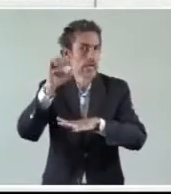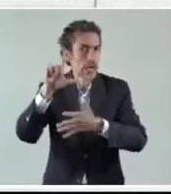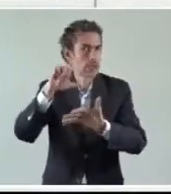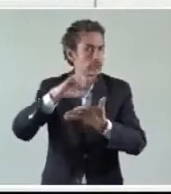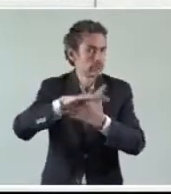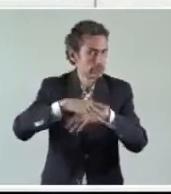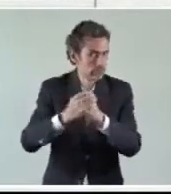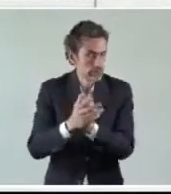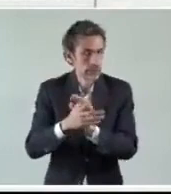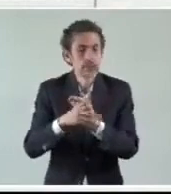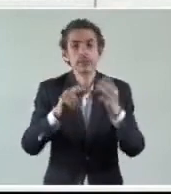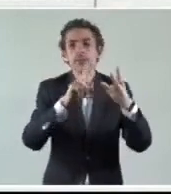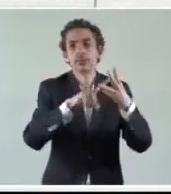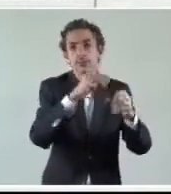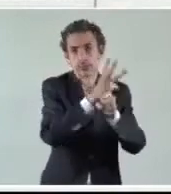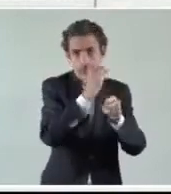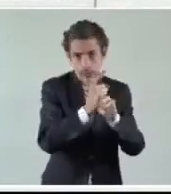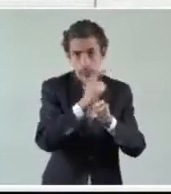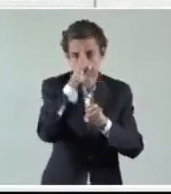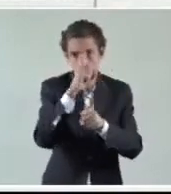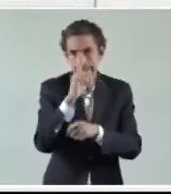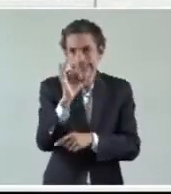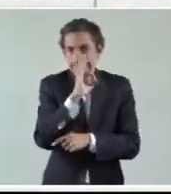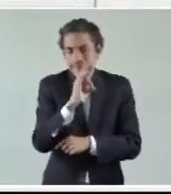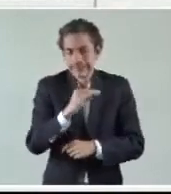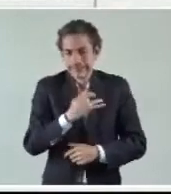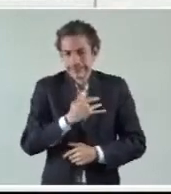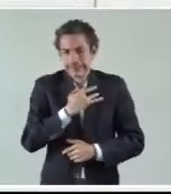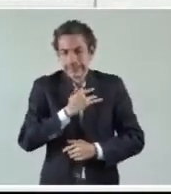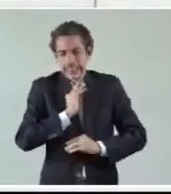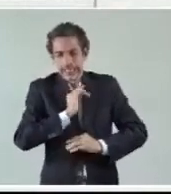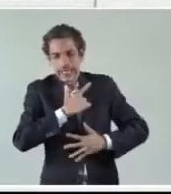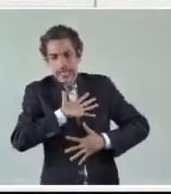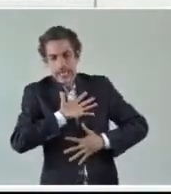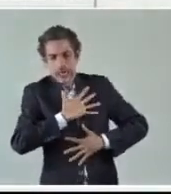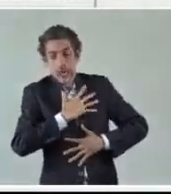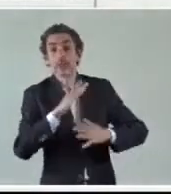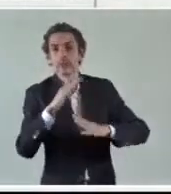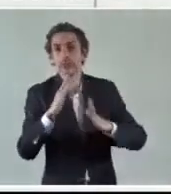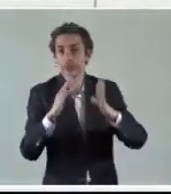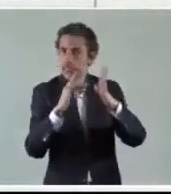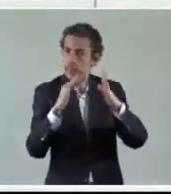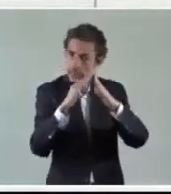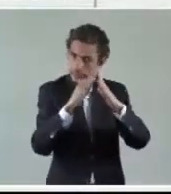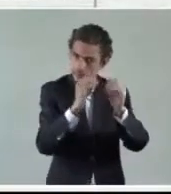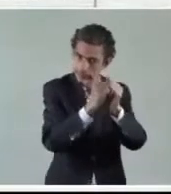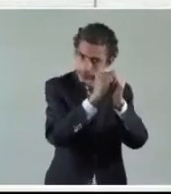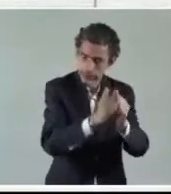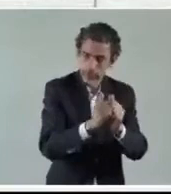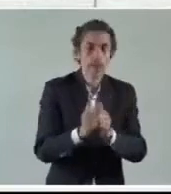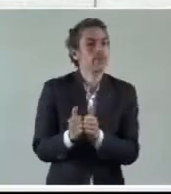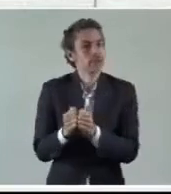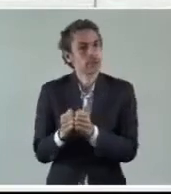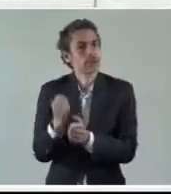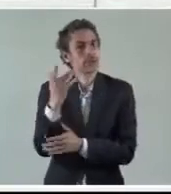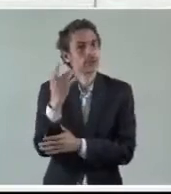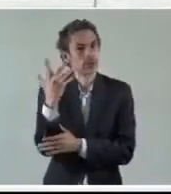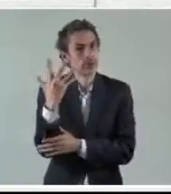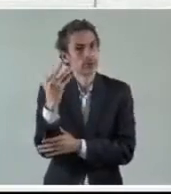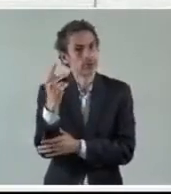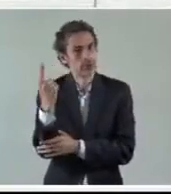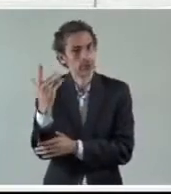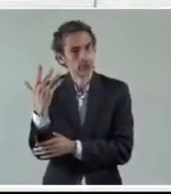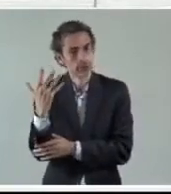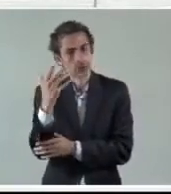Y tres, ante cualquier síntoma, quédate en casa y envía un SMS al 51515 o